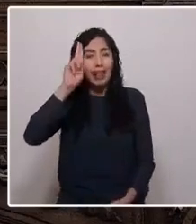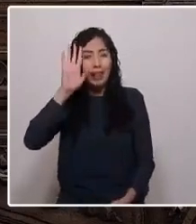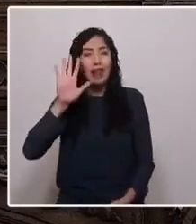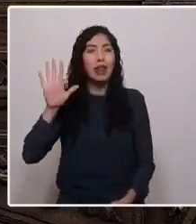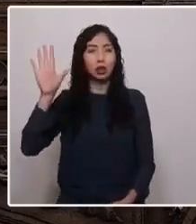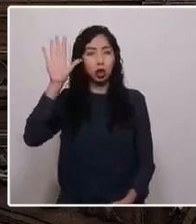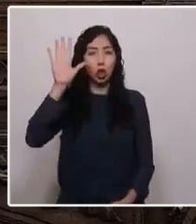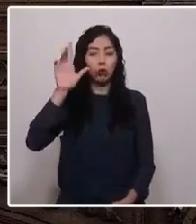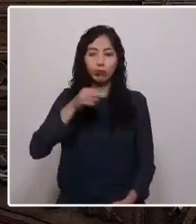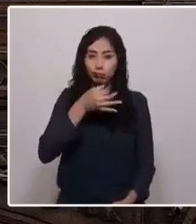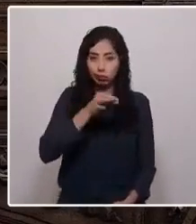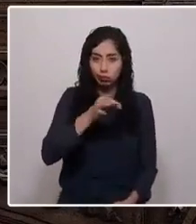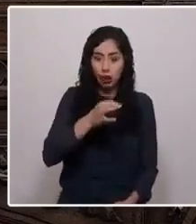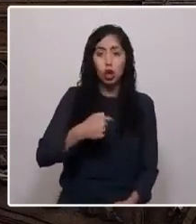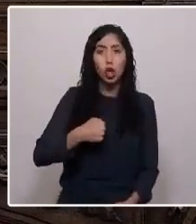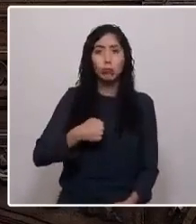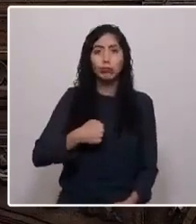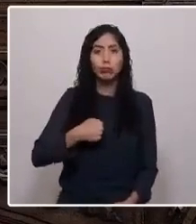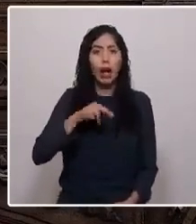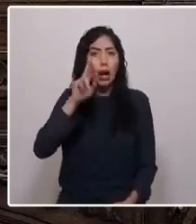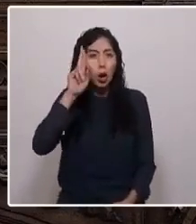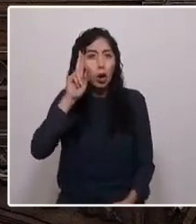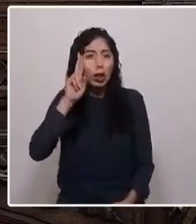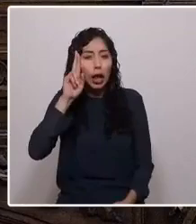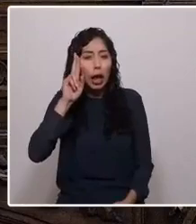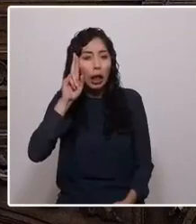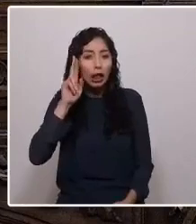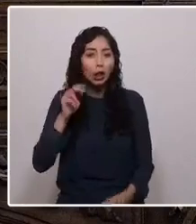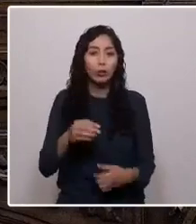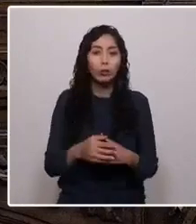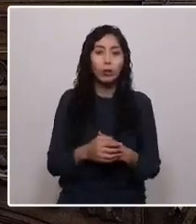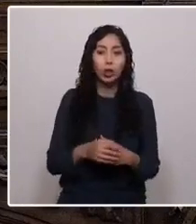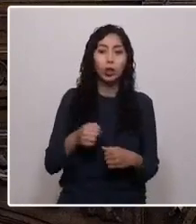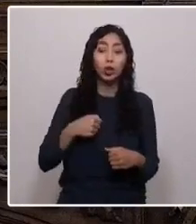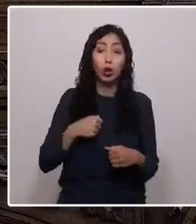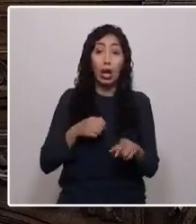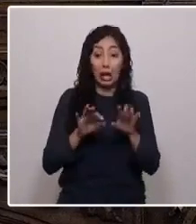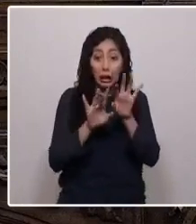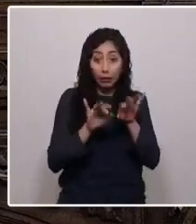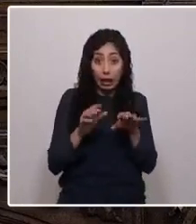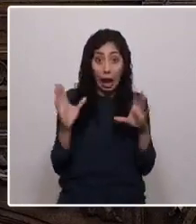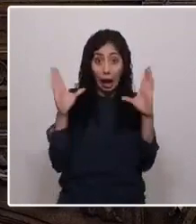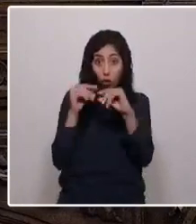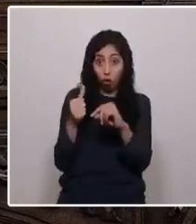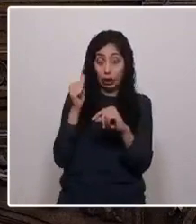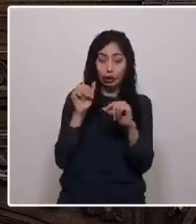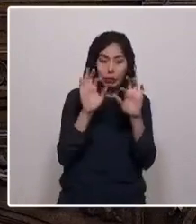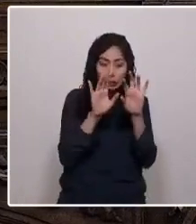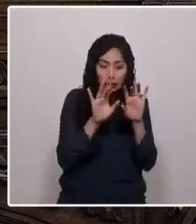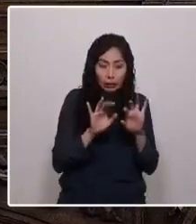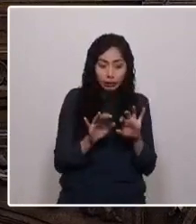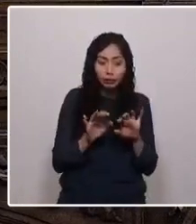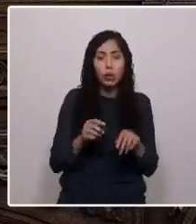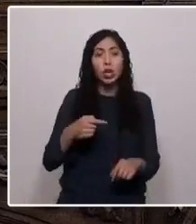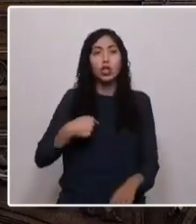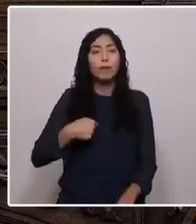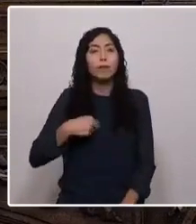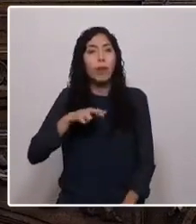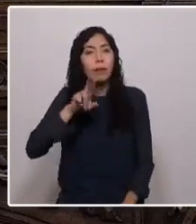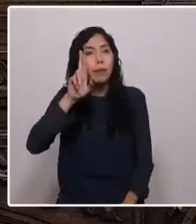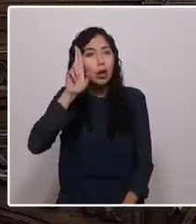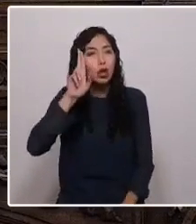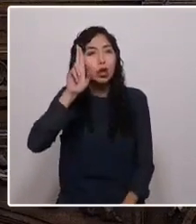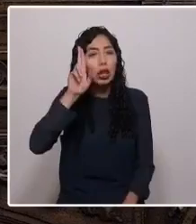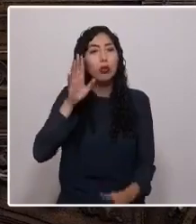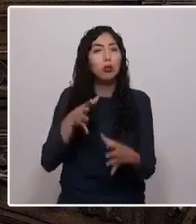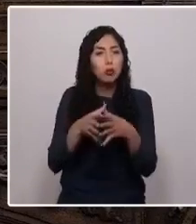Me he acordado, escribí esto lo borroní anoche, me he acordado mucho en este periodo de aquella